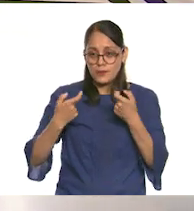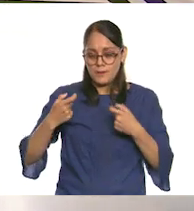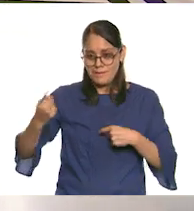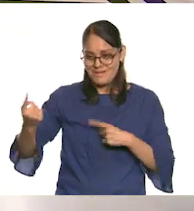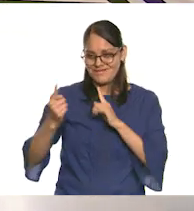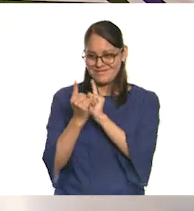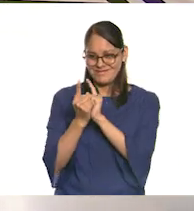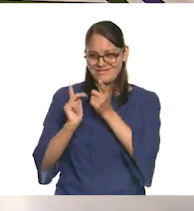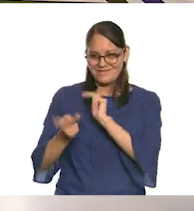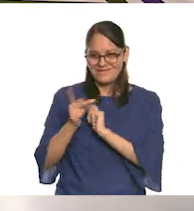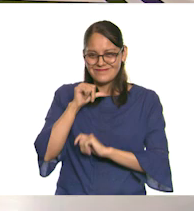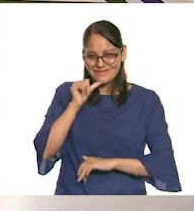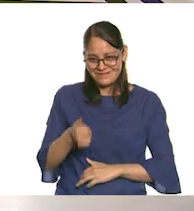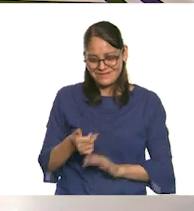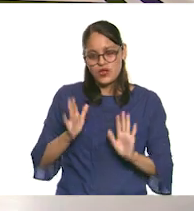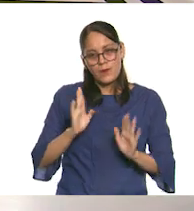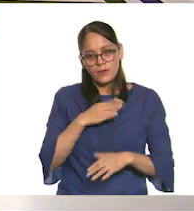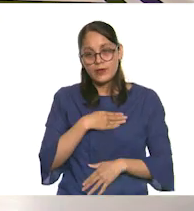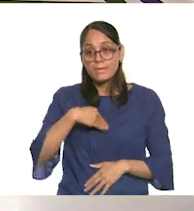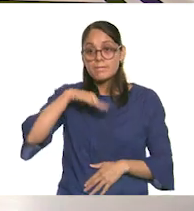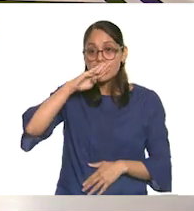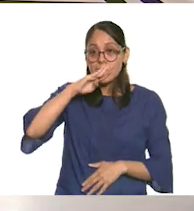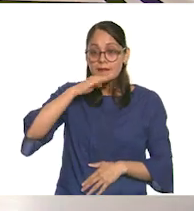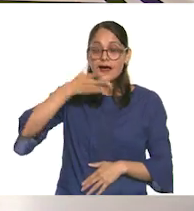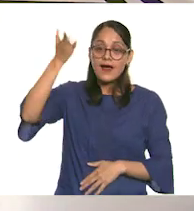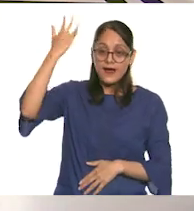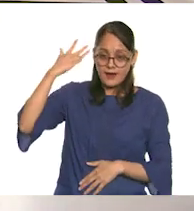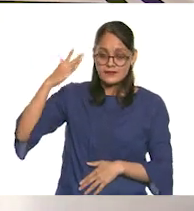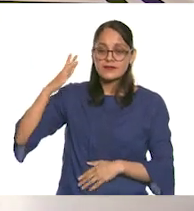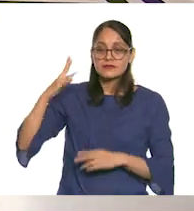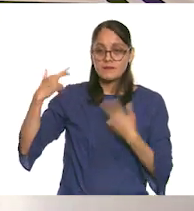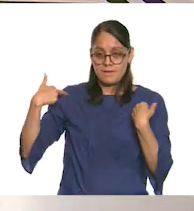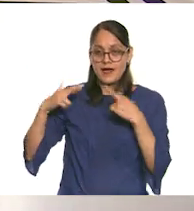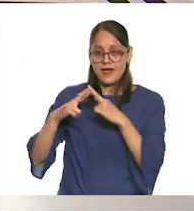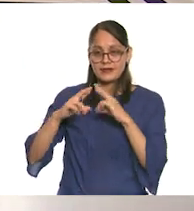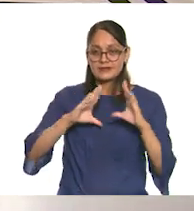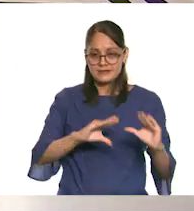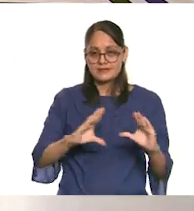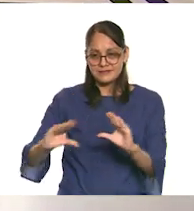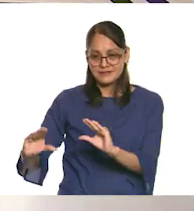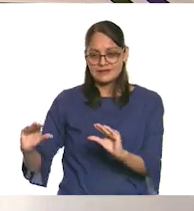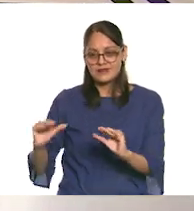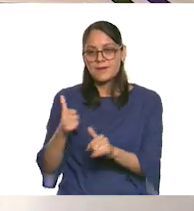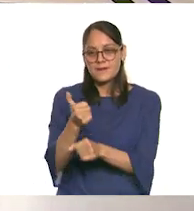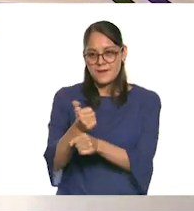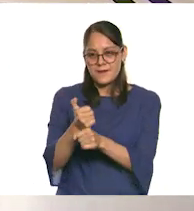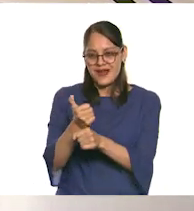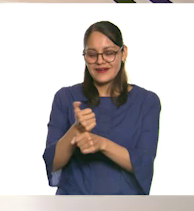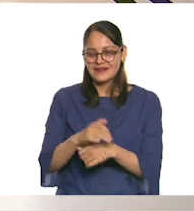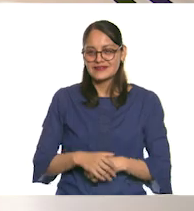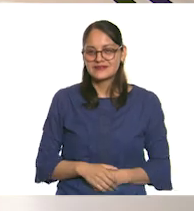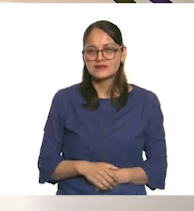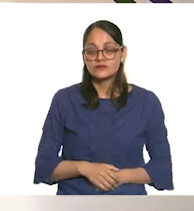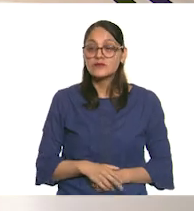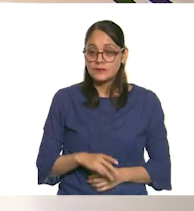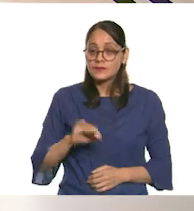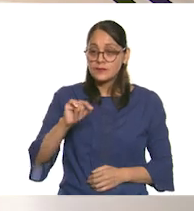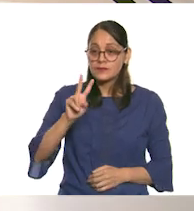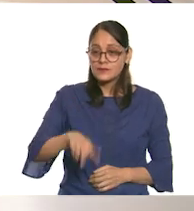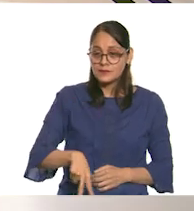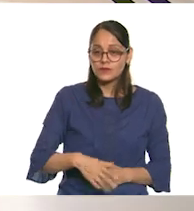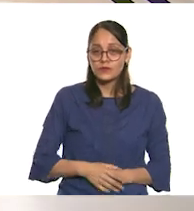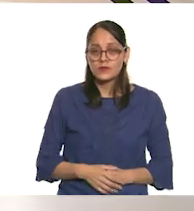conmigo, les platico que mi mamá fue maestra de primaria. Ok. Exactamente, justamente.